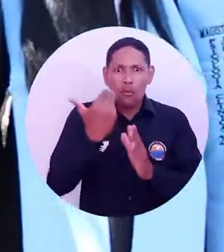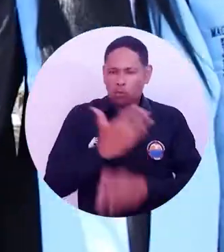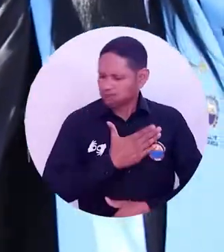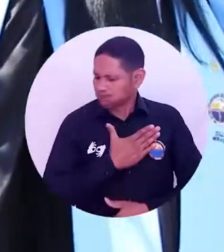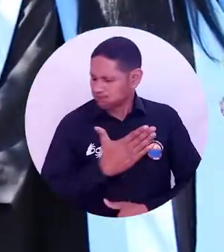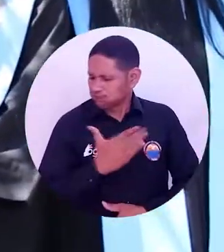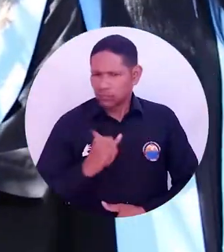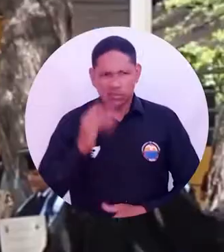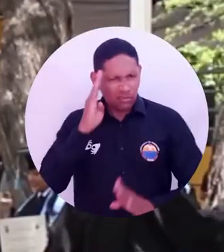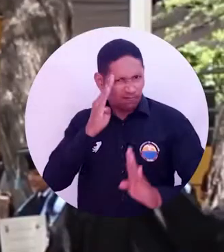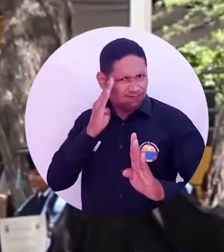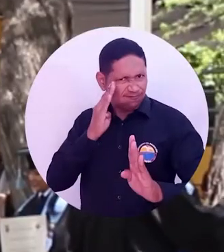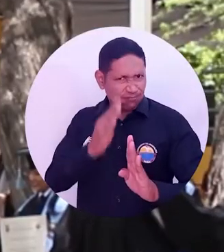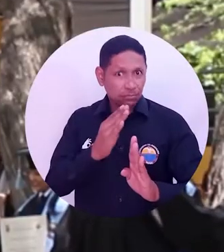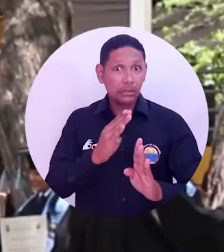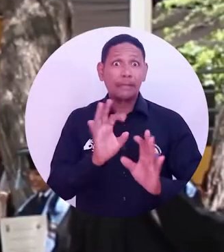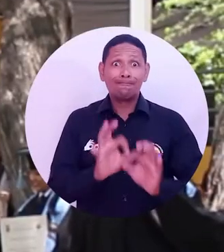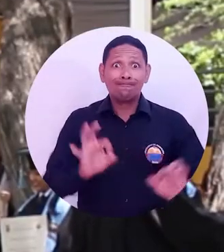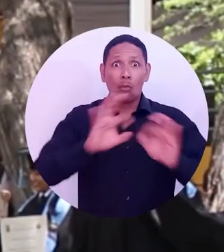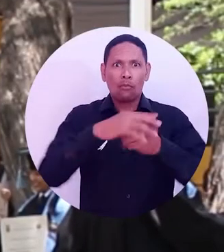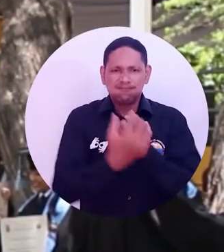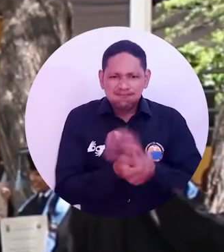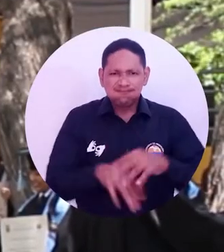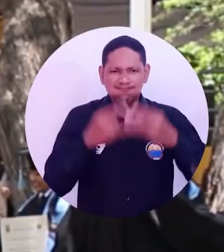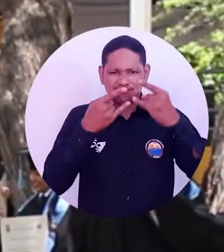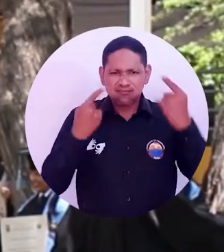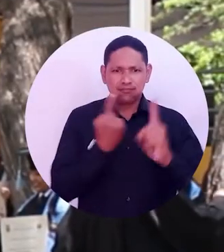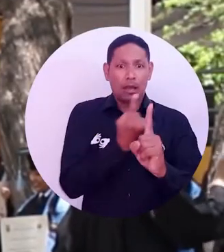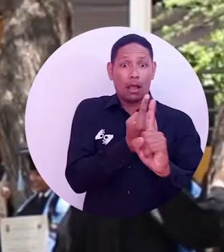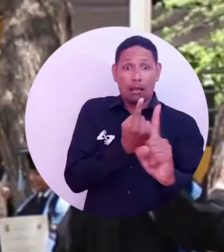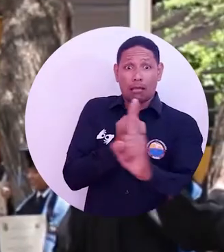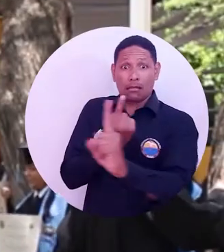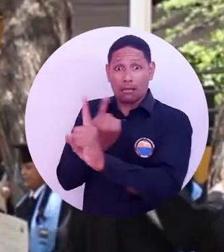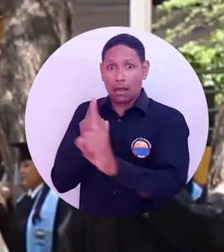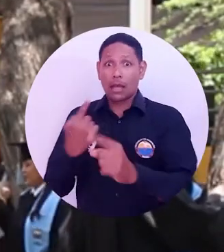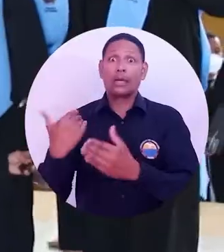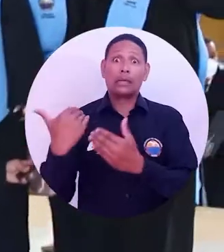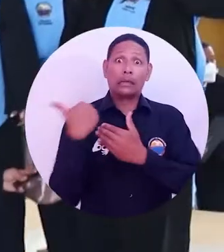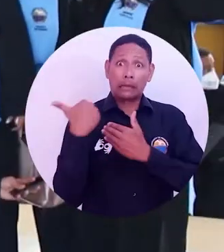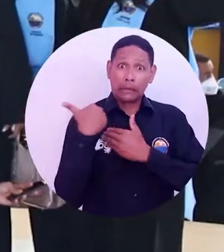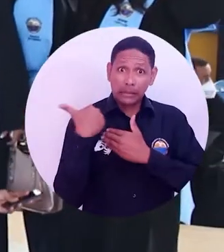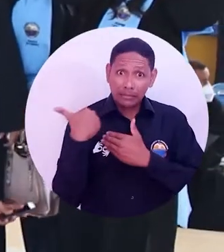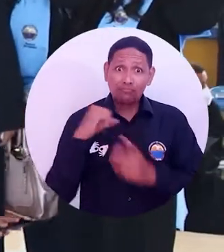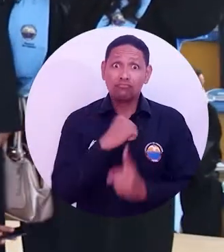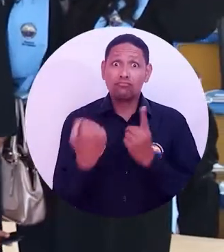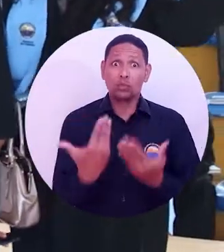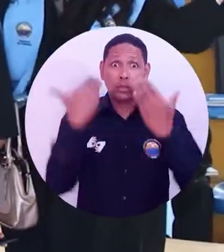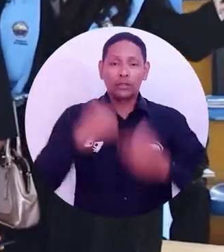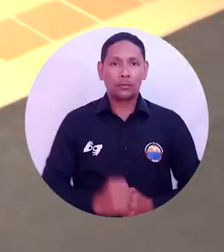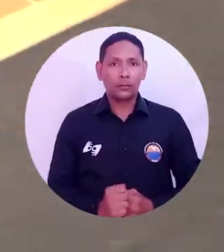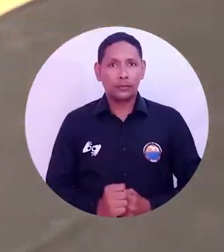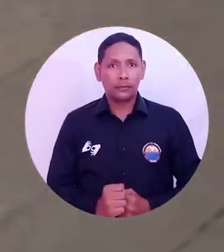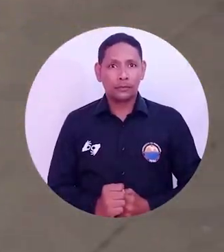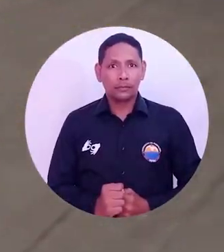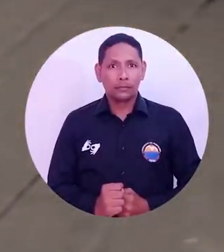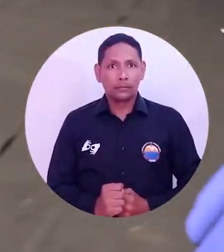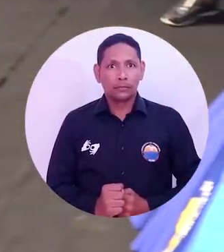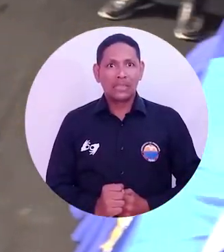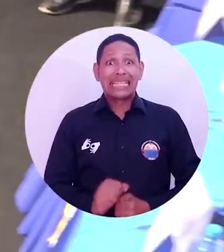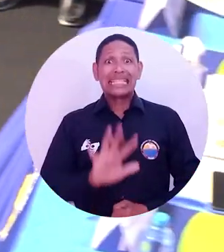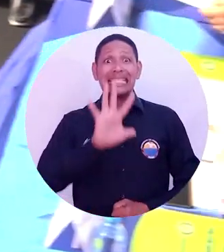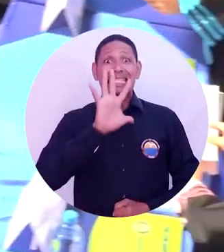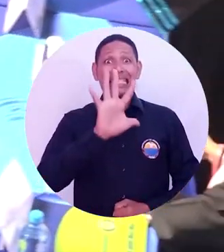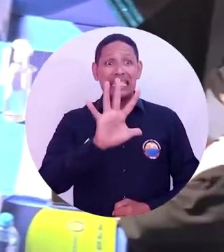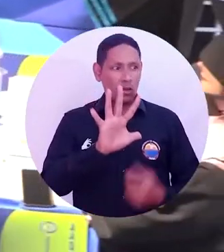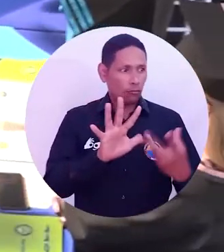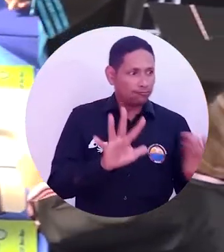vienen, asumiendo con todos los protocolos de bioseguridad y con toda la responsabilidad social. La jornada se desarrolló con un total de